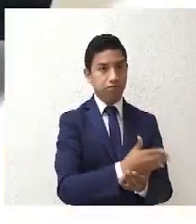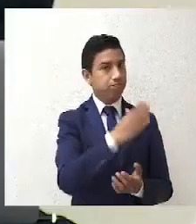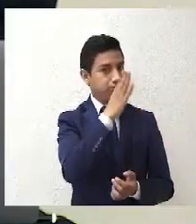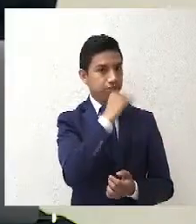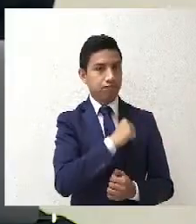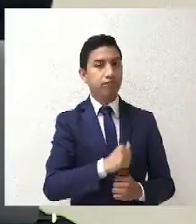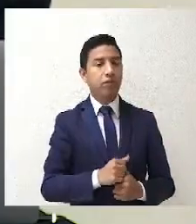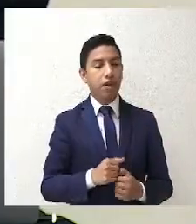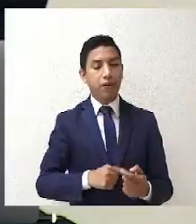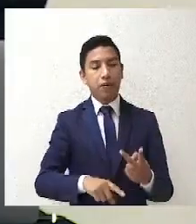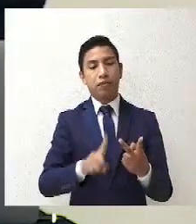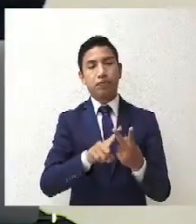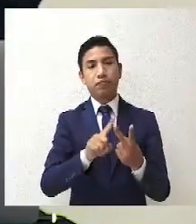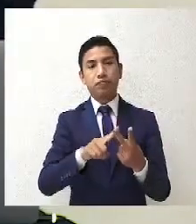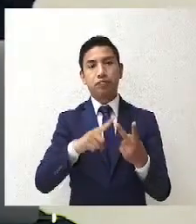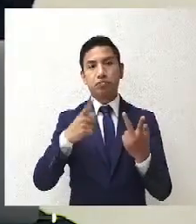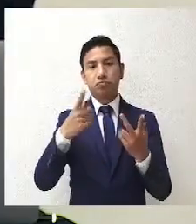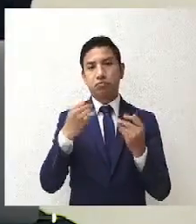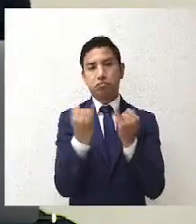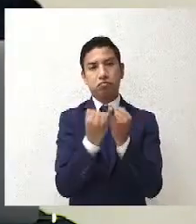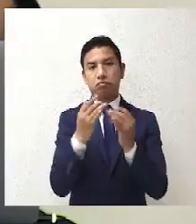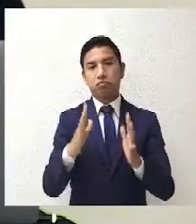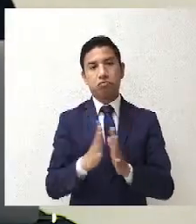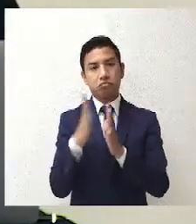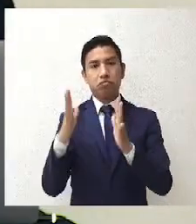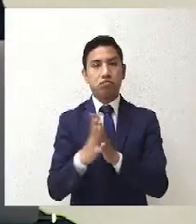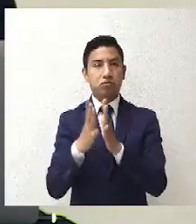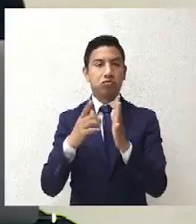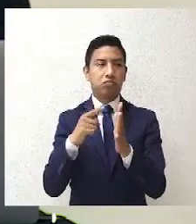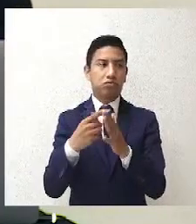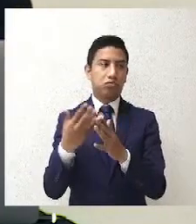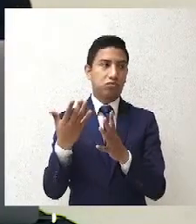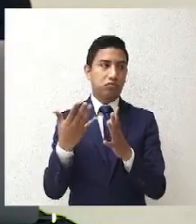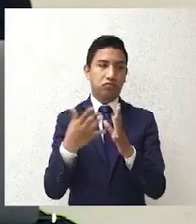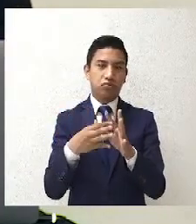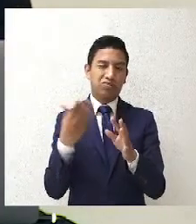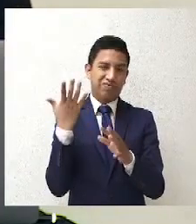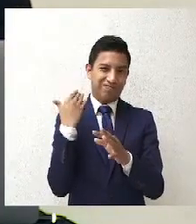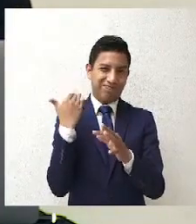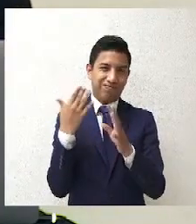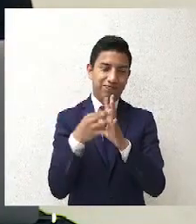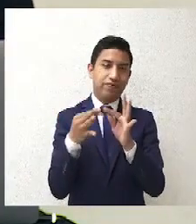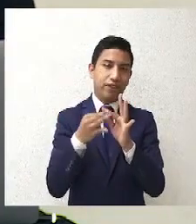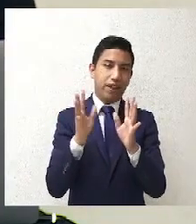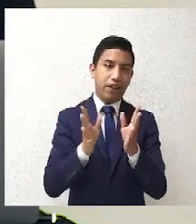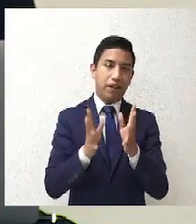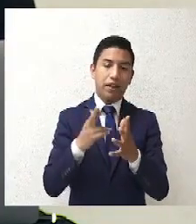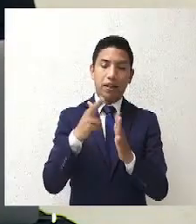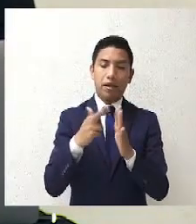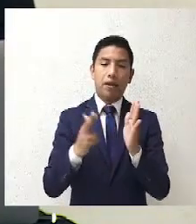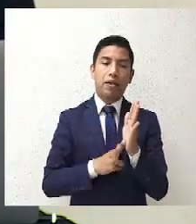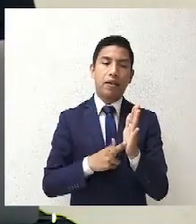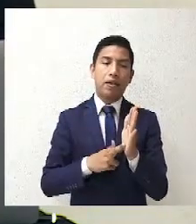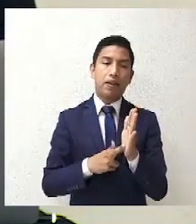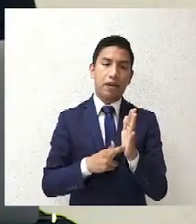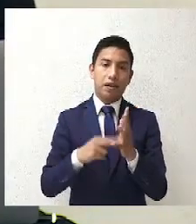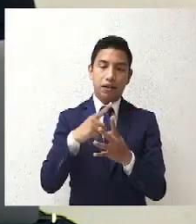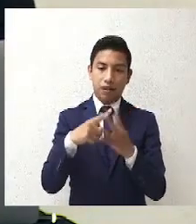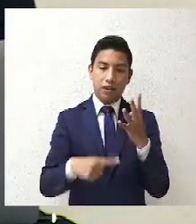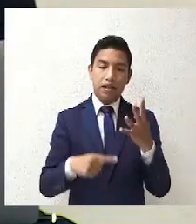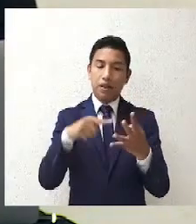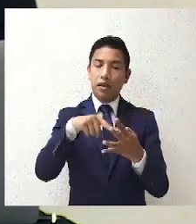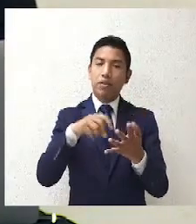Y lo de los bloques de competitividad, pues ya lo comenté, las reglas en este caso estaban